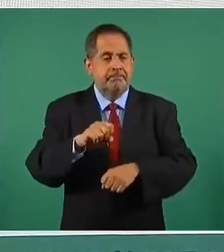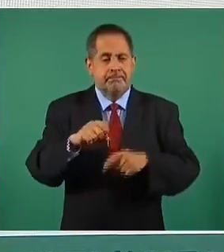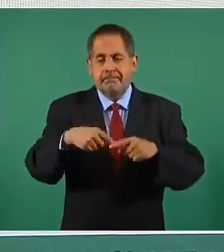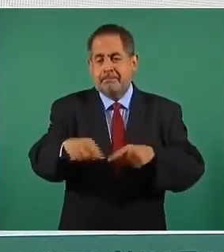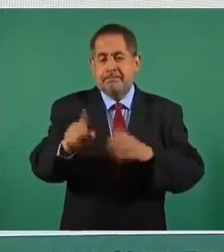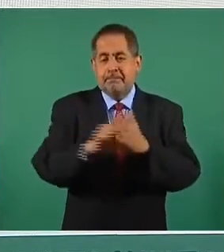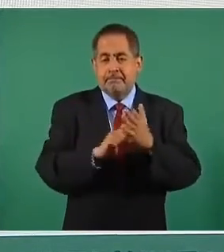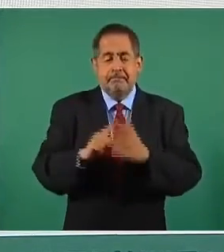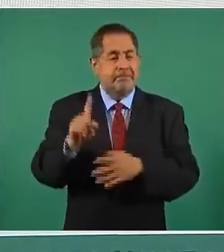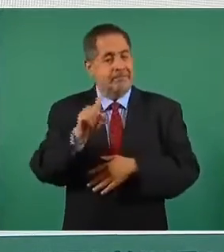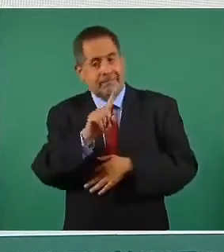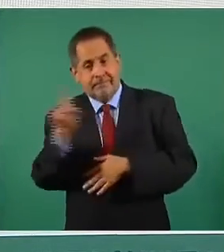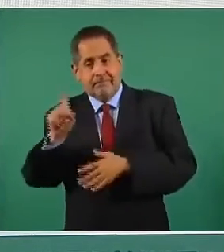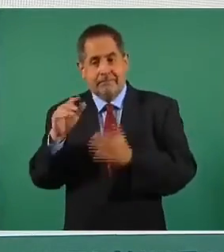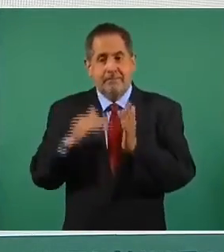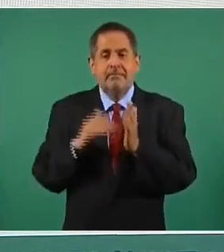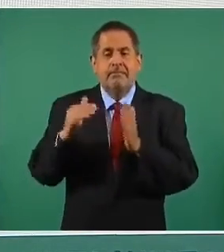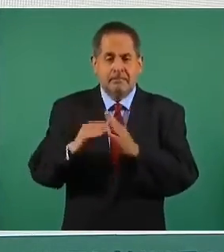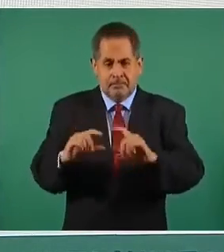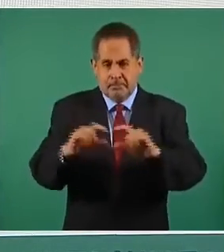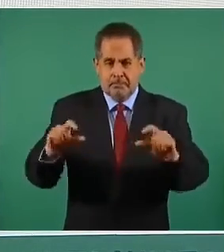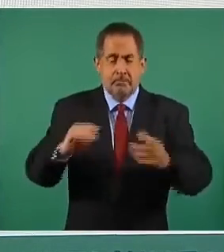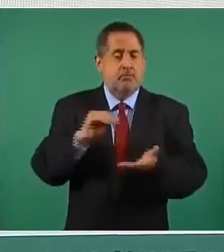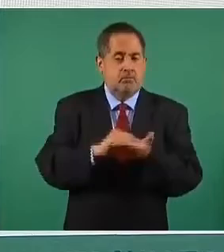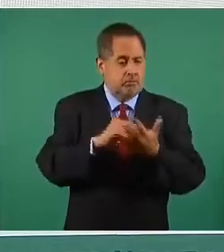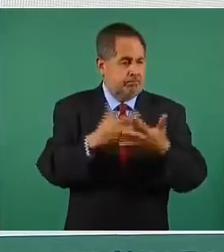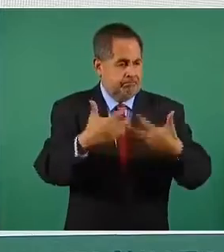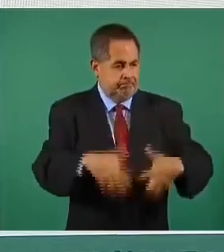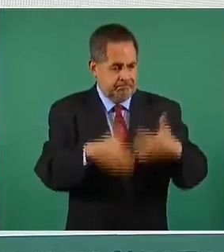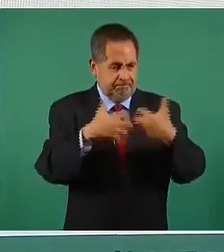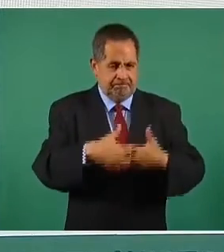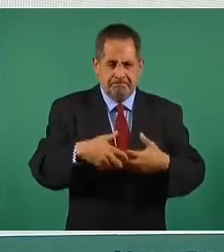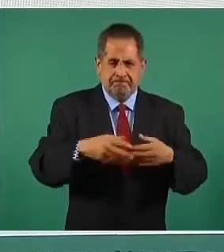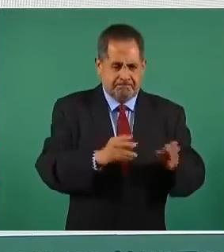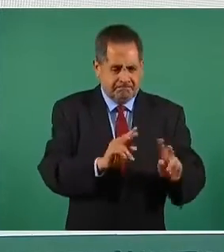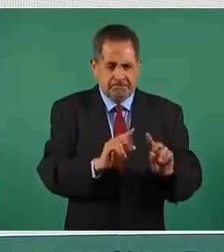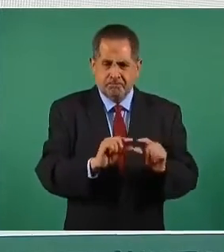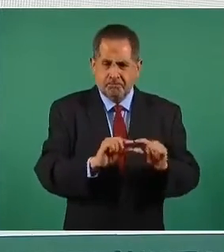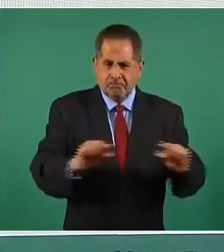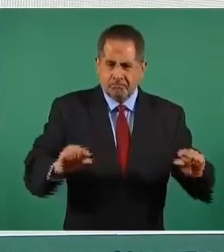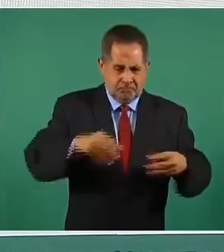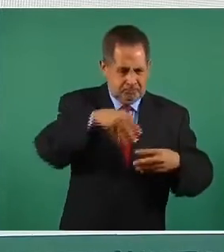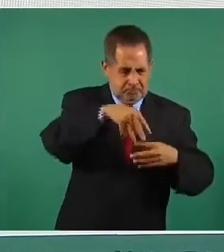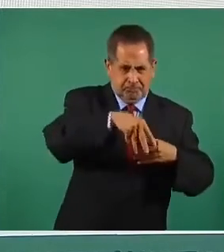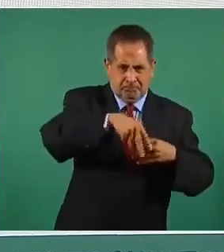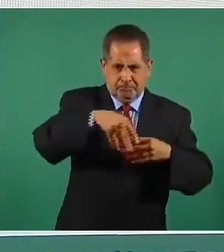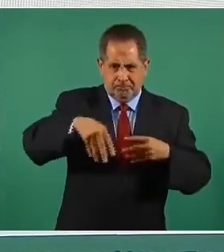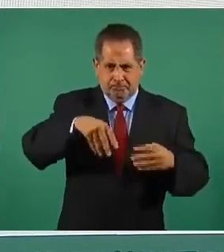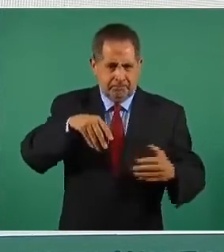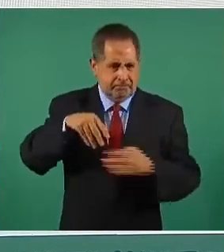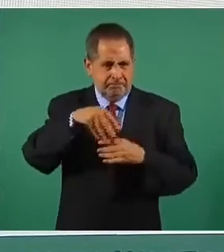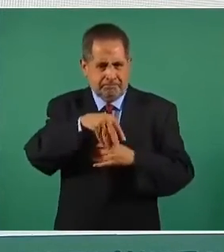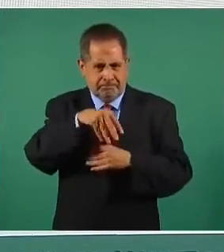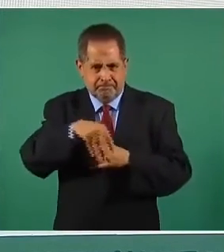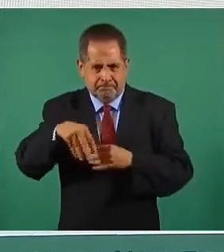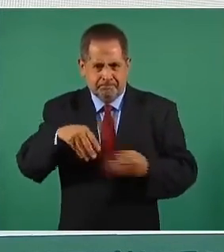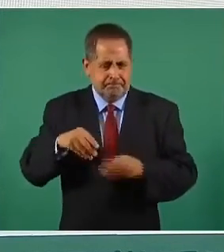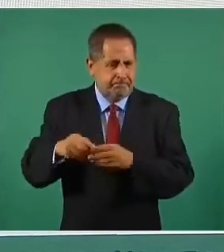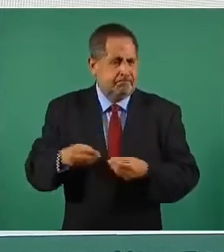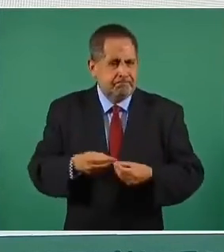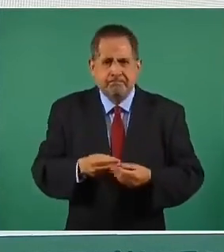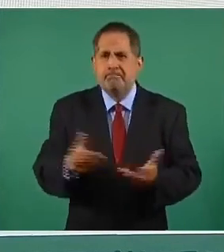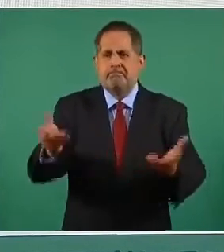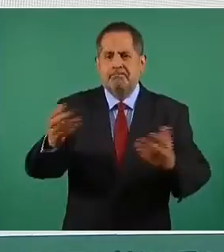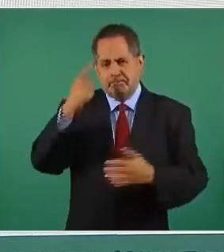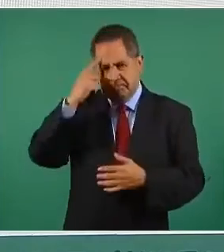de manera que continúa la producción, envasado y llegada de vacunas a México para sustentar el programa, el plan de